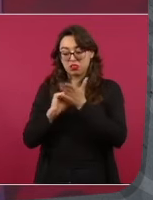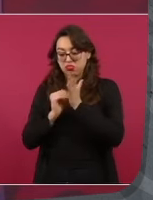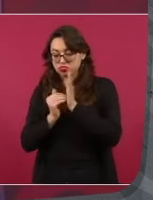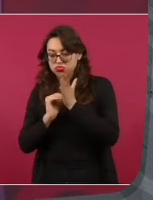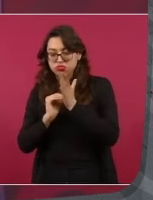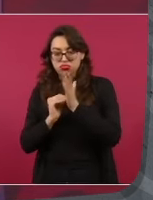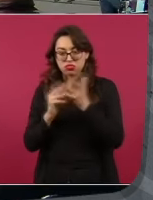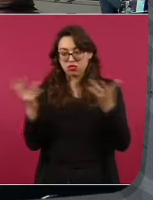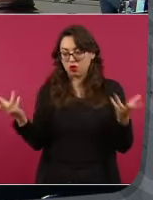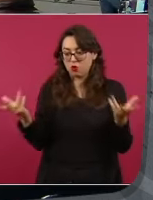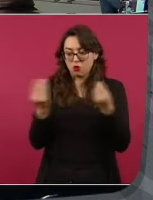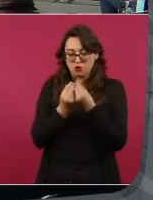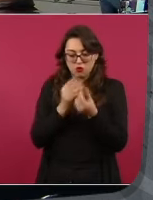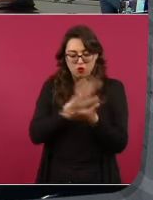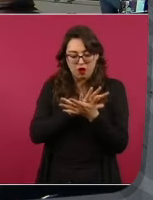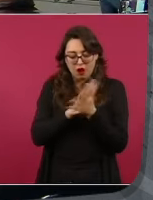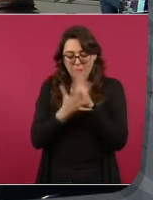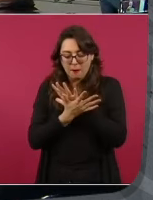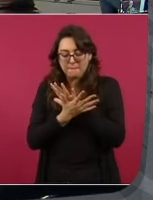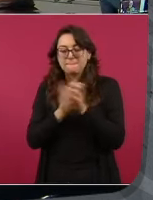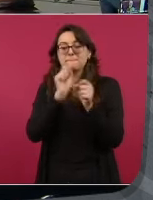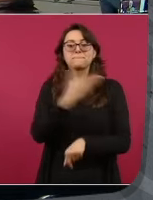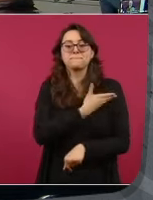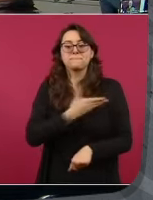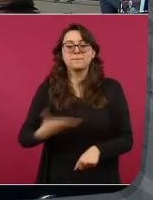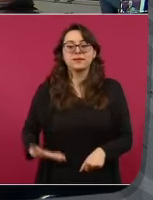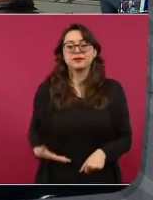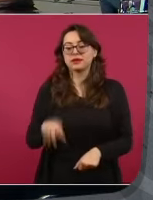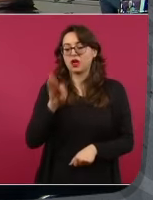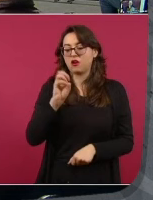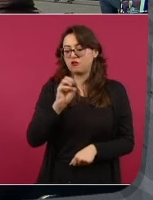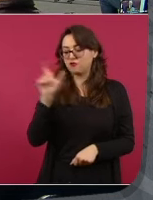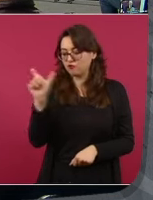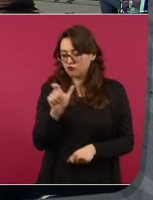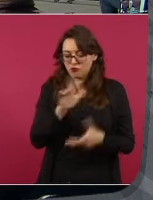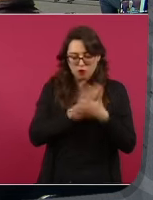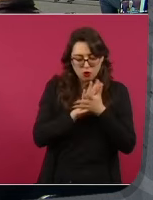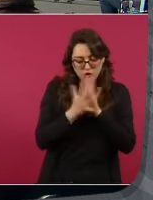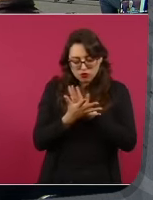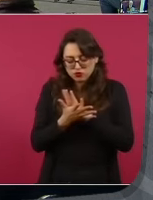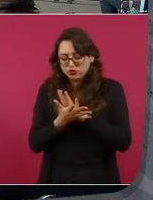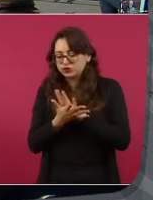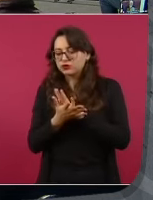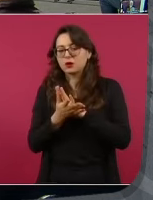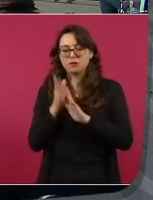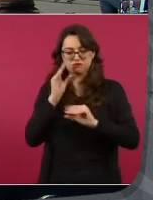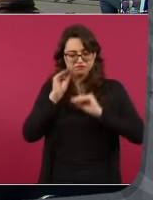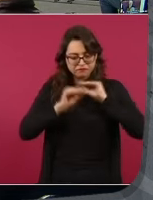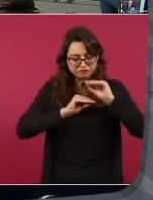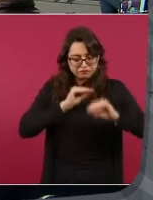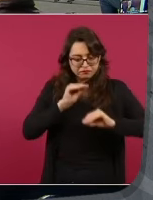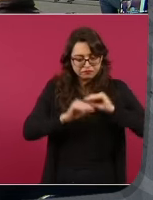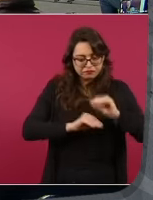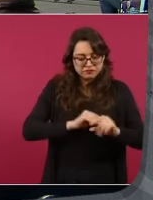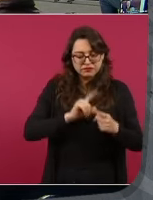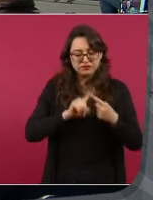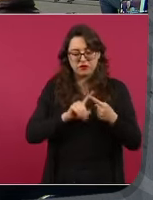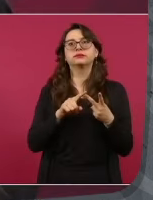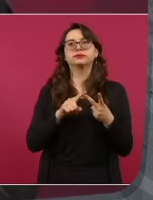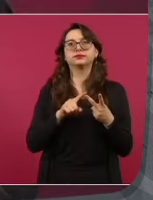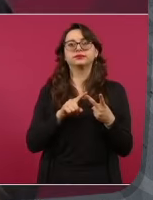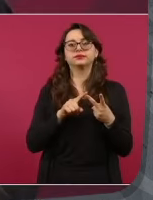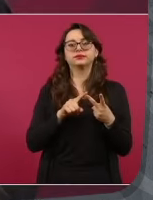presidente de la República, Vicente Fox, el presidente de la Suprema Corte,